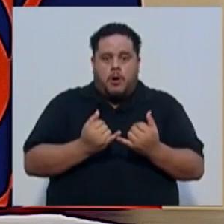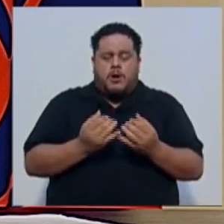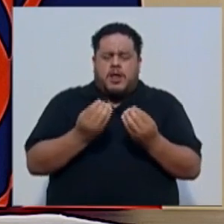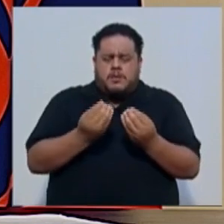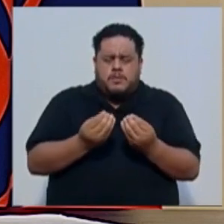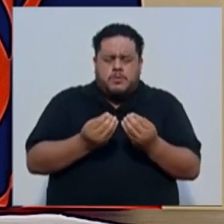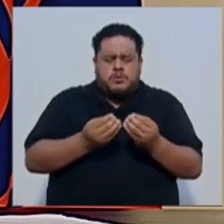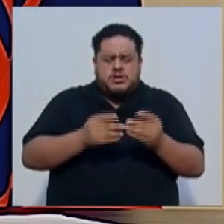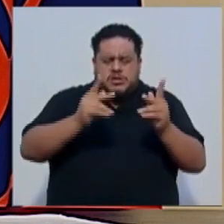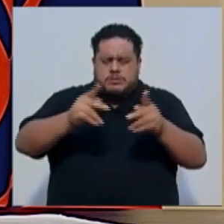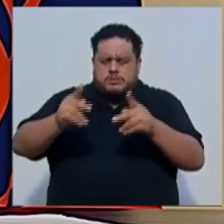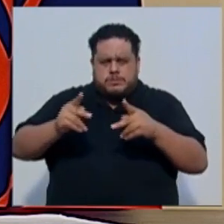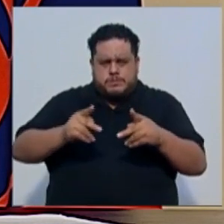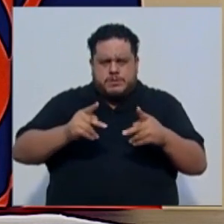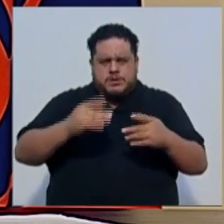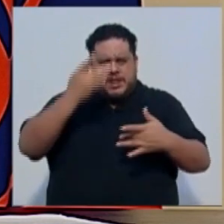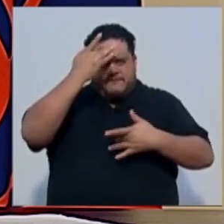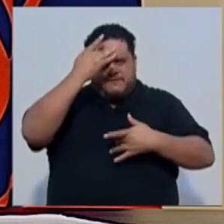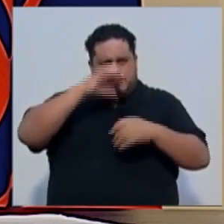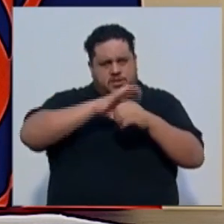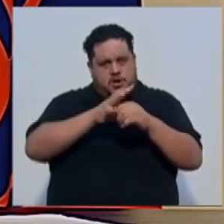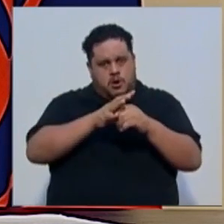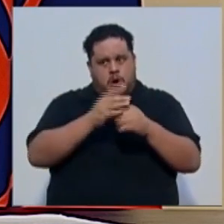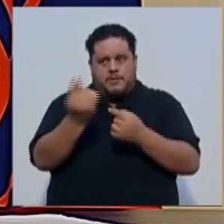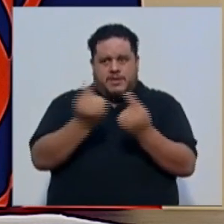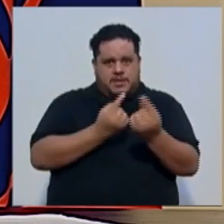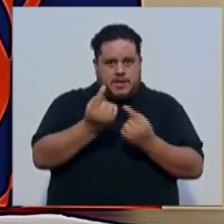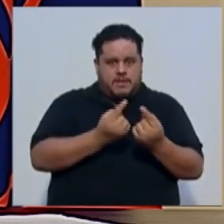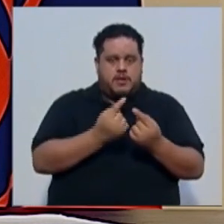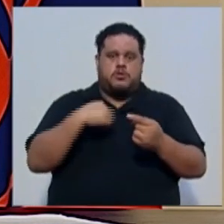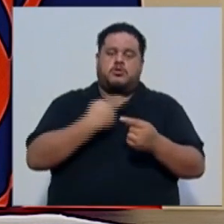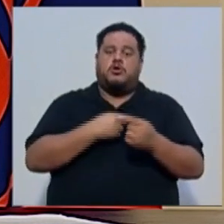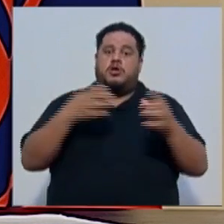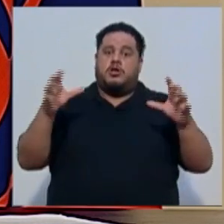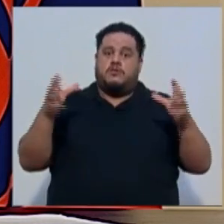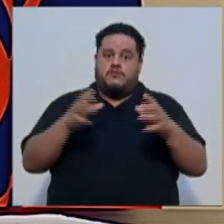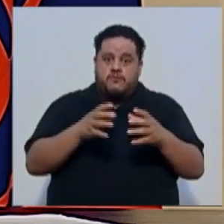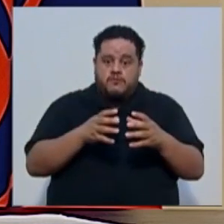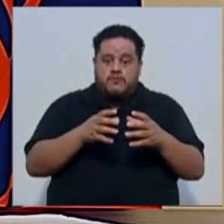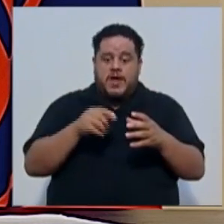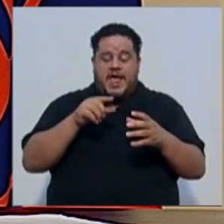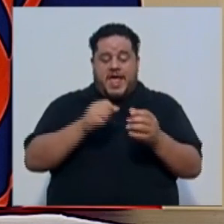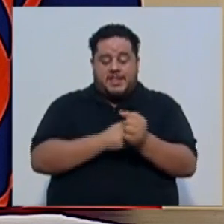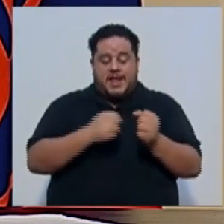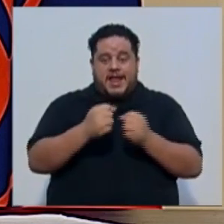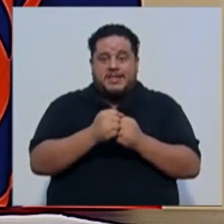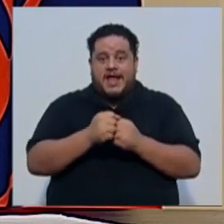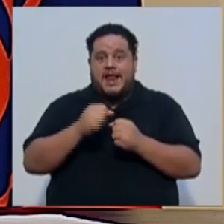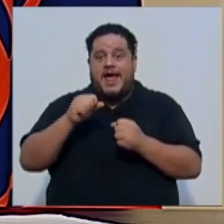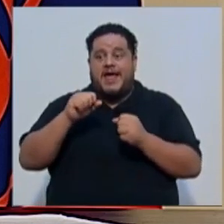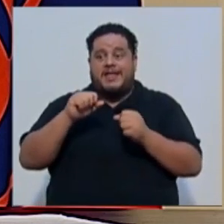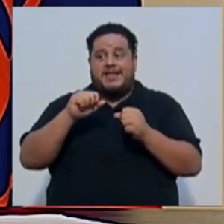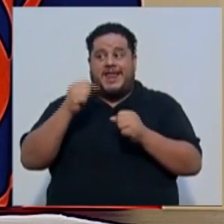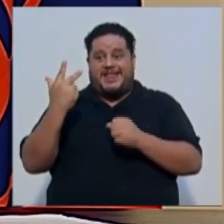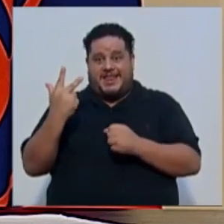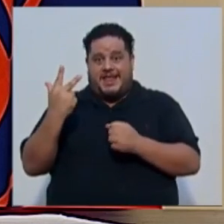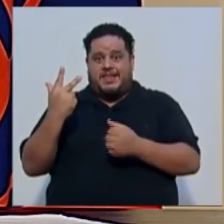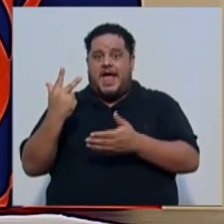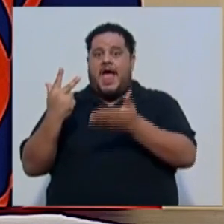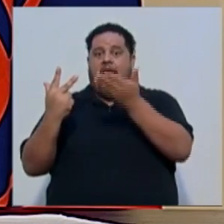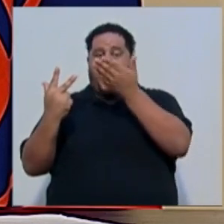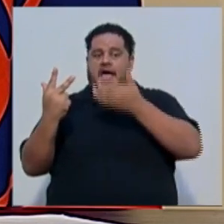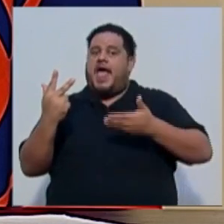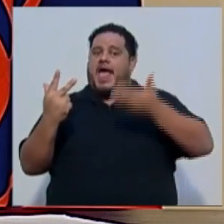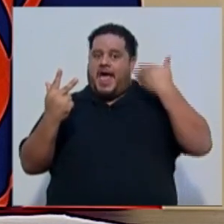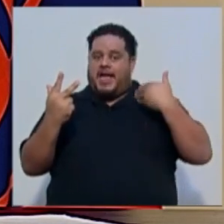cantidad de pacientes COVID que estamos recibiendo, hemos tenido que reducir la sala de shock de pacientes no COVID a una y hacer dos